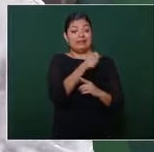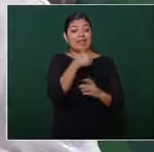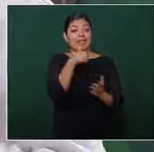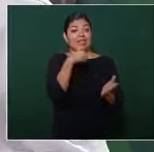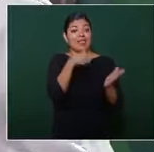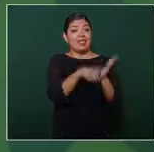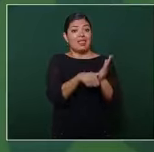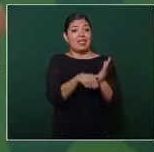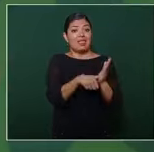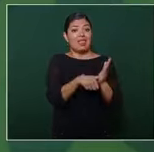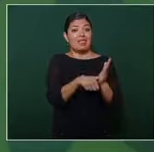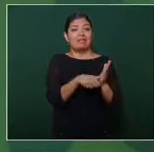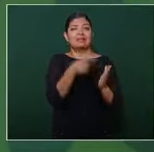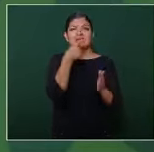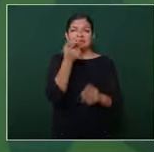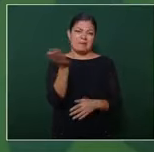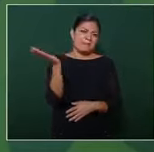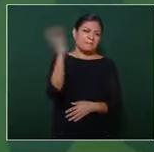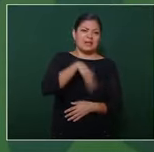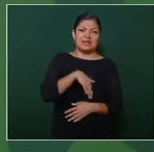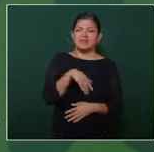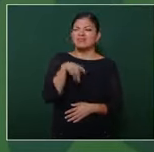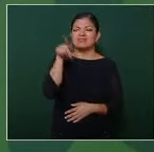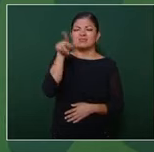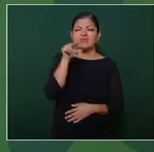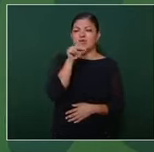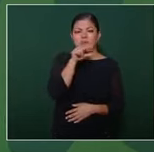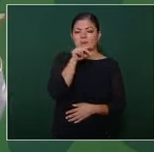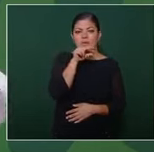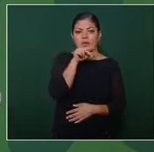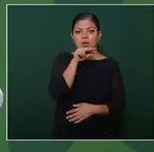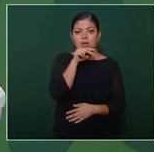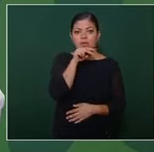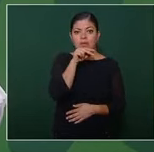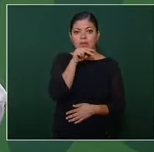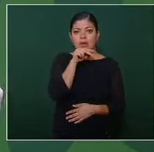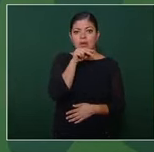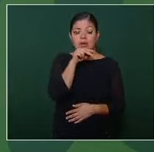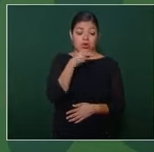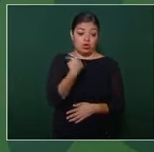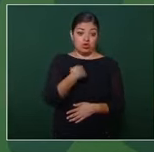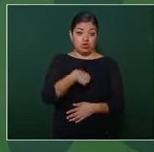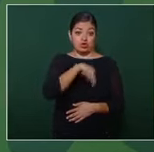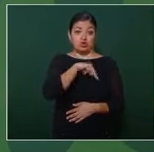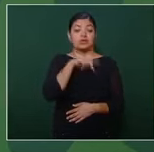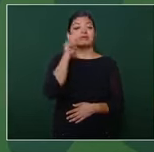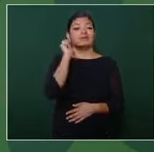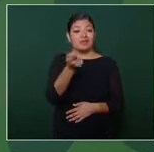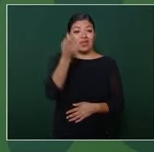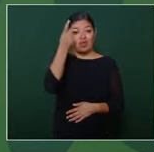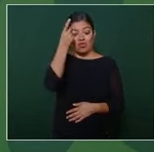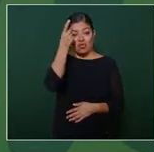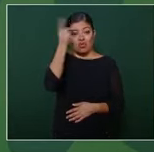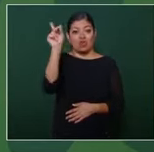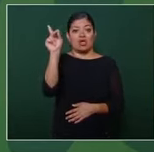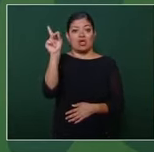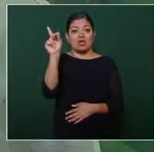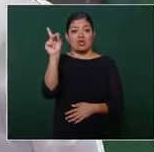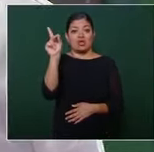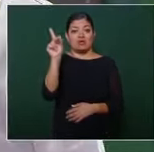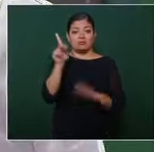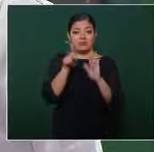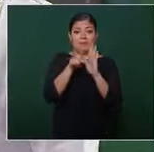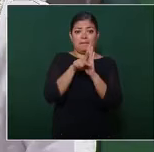dice venga no se preocupe nosotros somos dueños de los